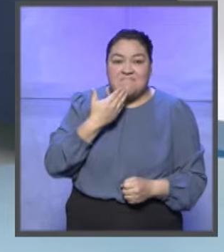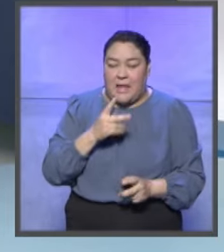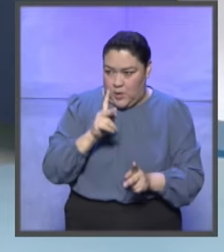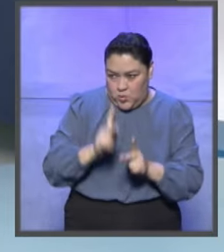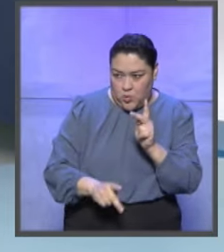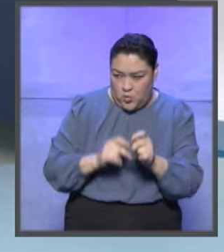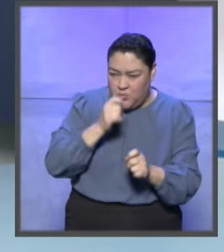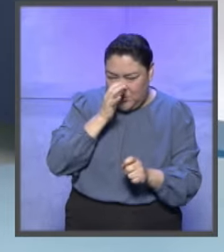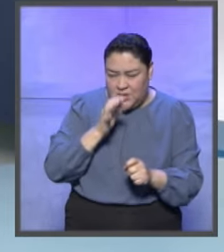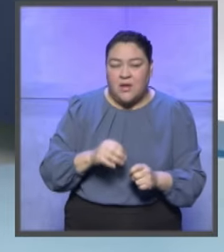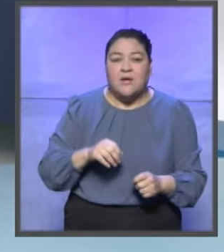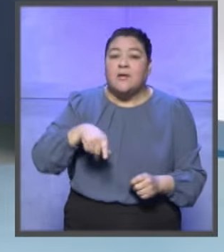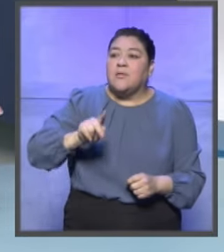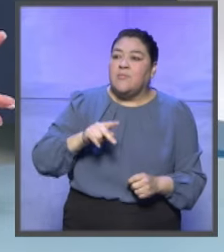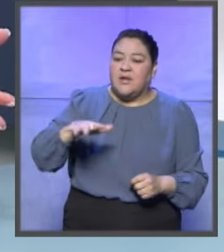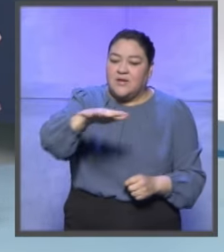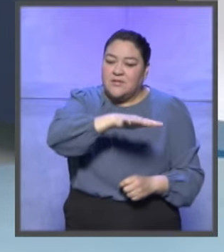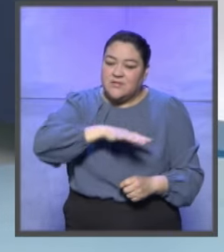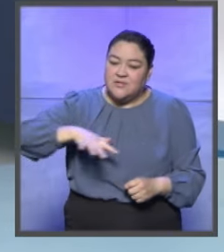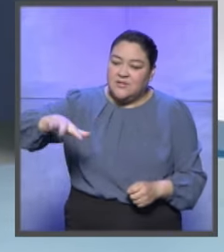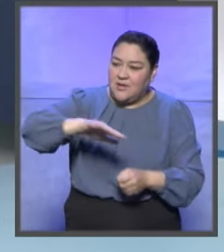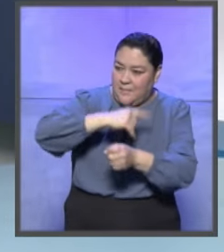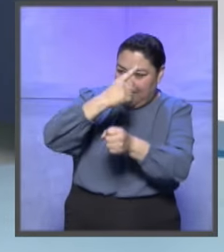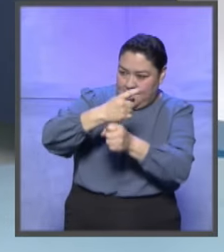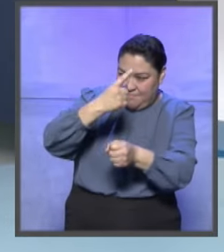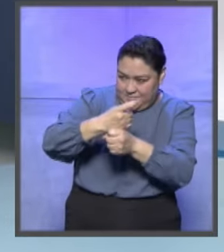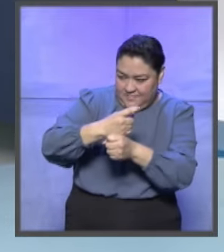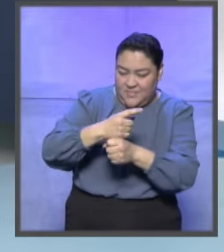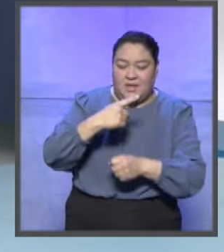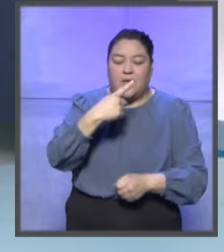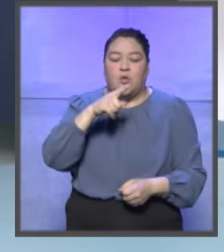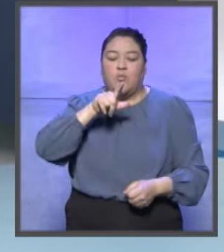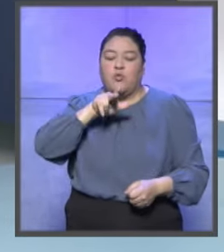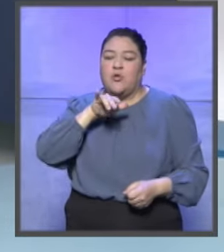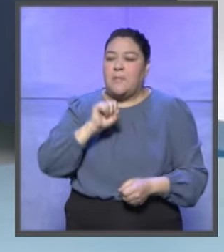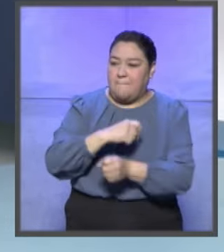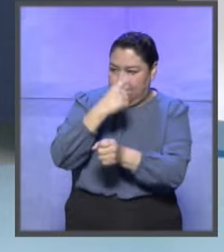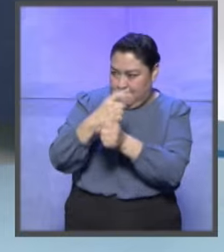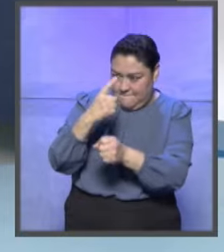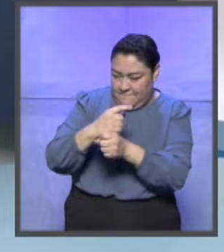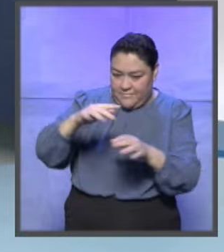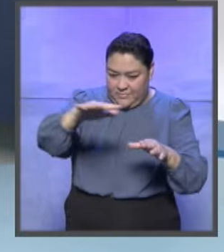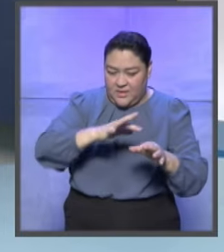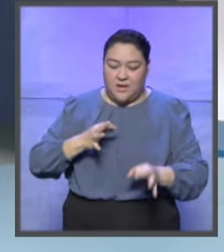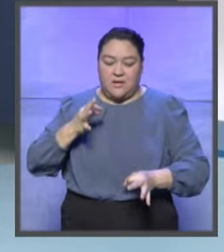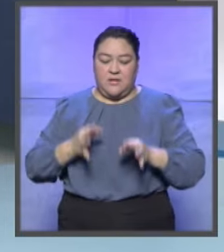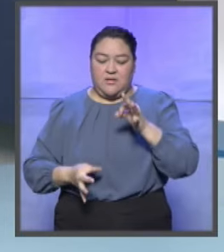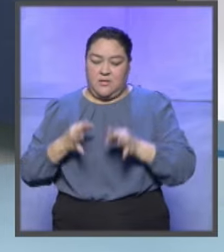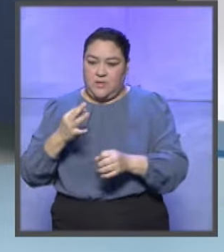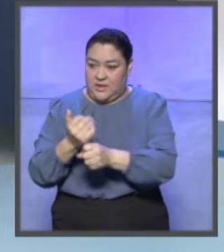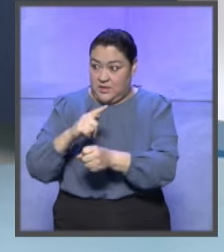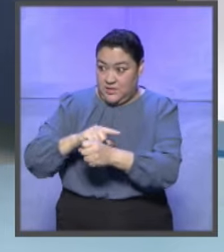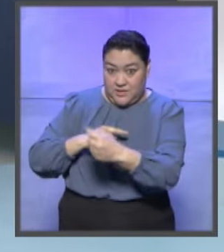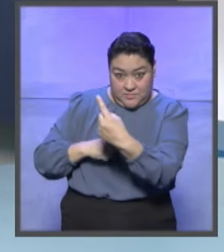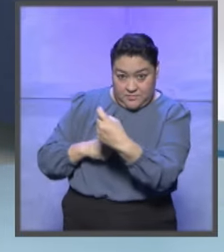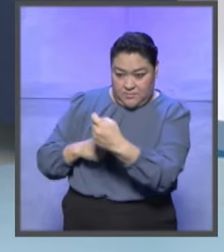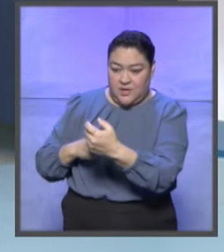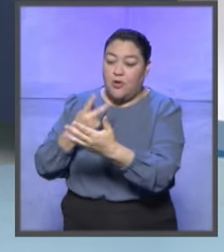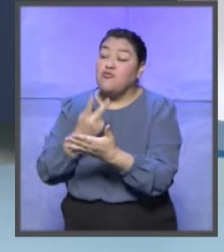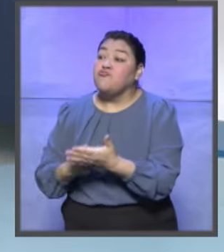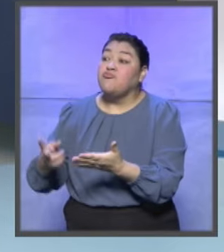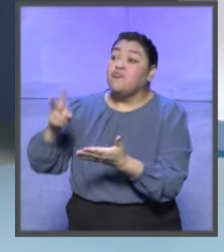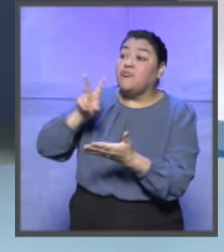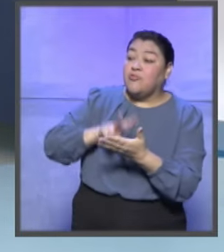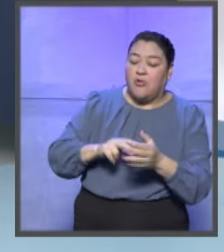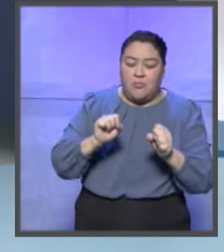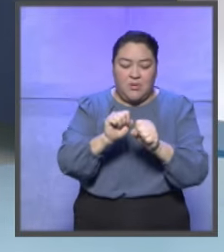debe estar tranquila, la primera circunscripción plurinominal debe estar tranquila, porque están los tribunales electorales locales, pero